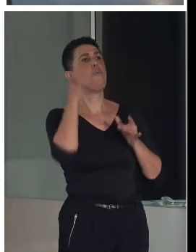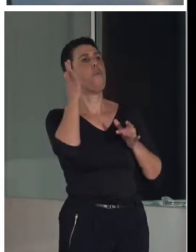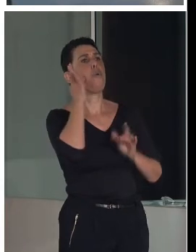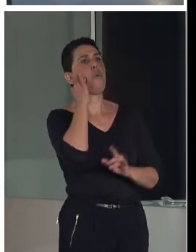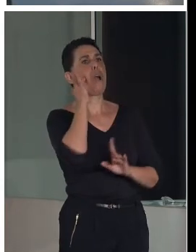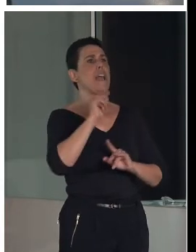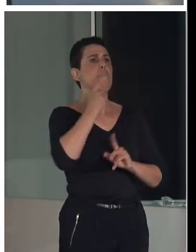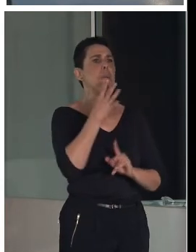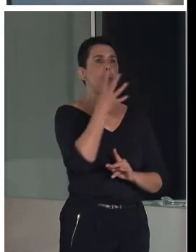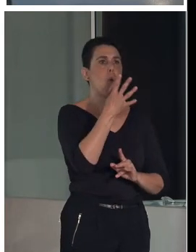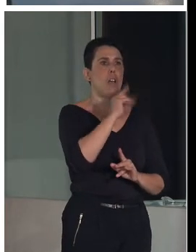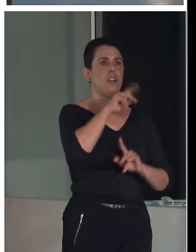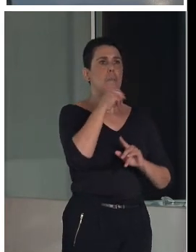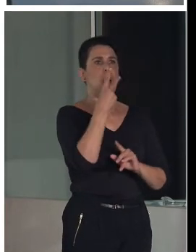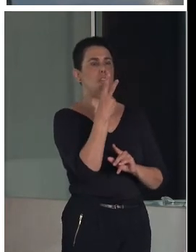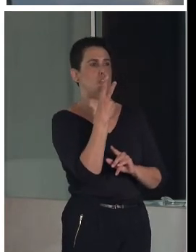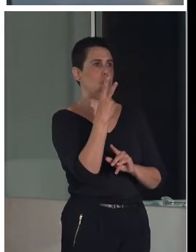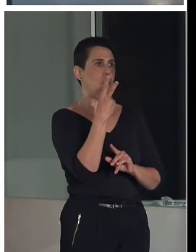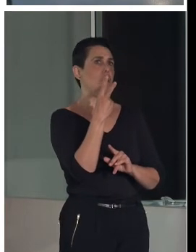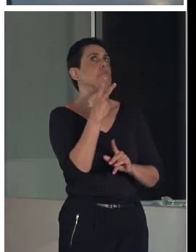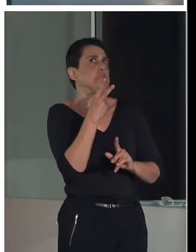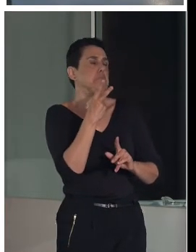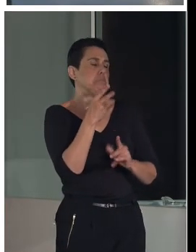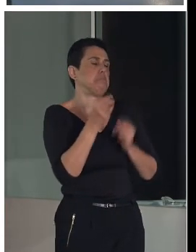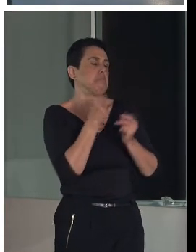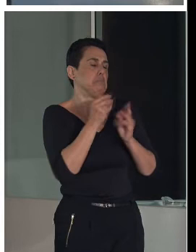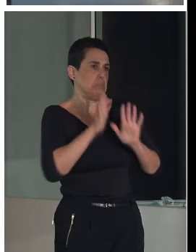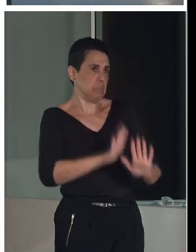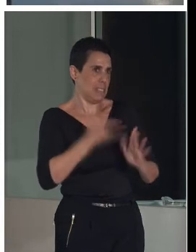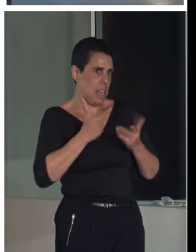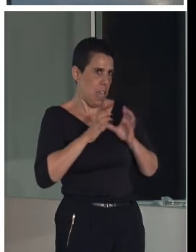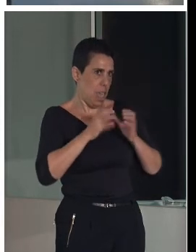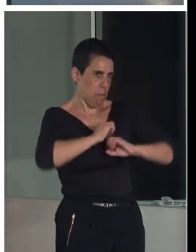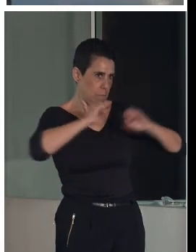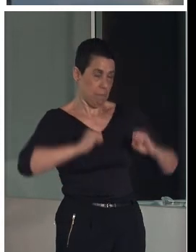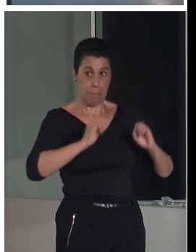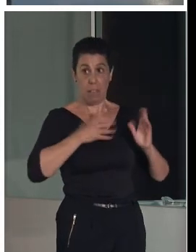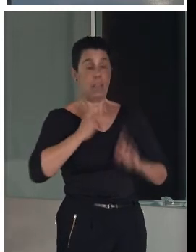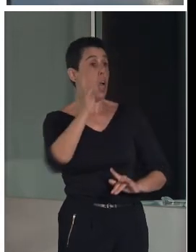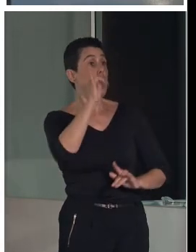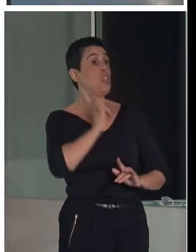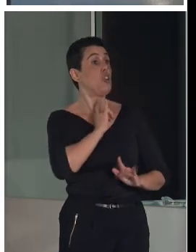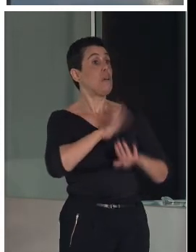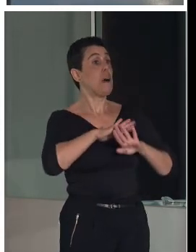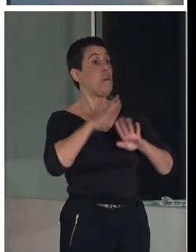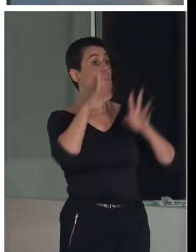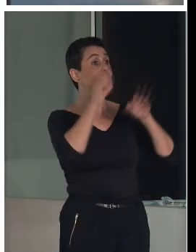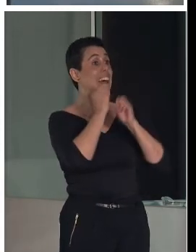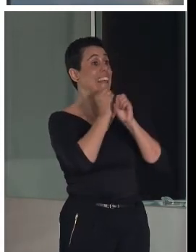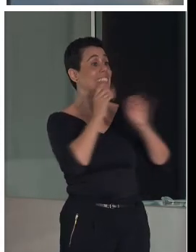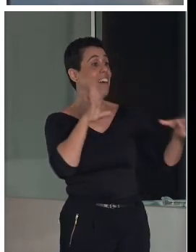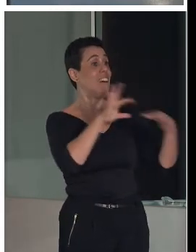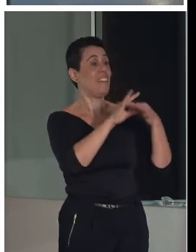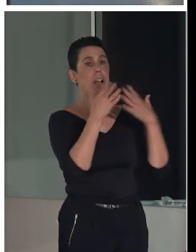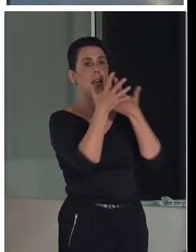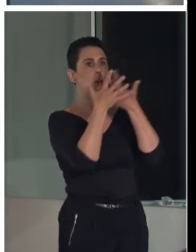luego tres, luego dos, al final se estabilizó la cosa, y nos llama para trabajar en mudéjar. Y nos dice el